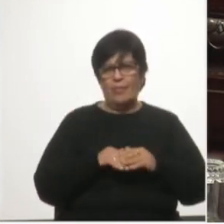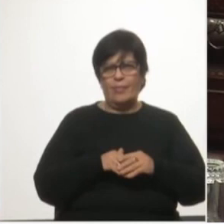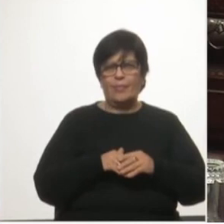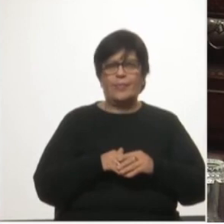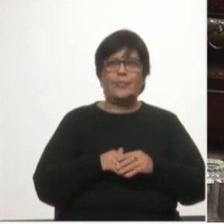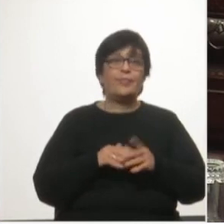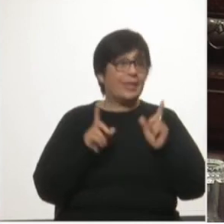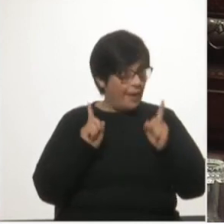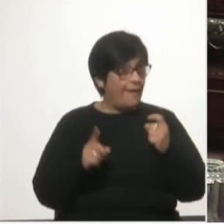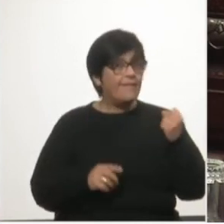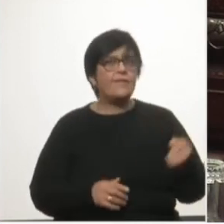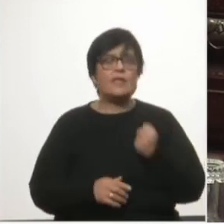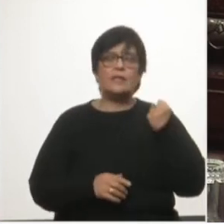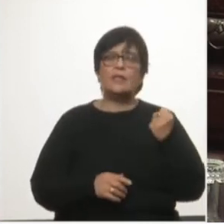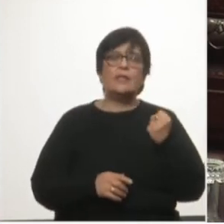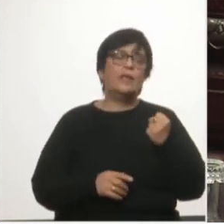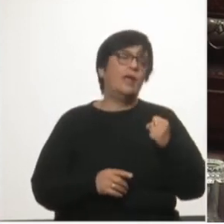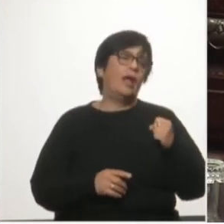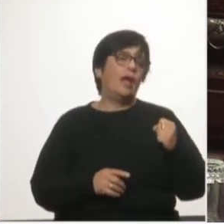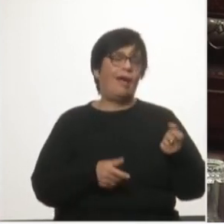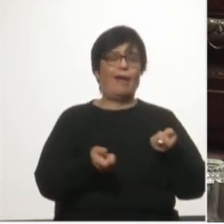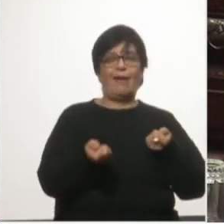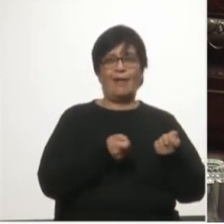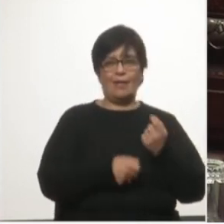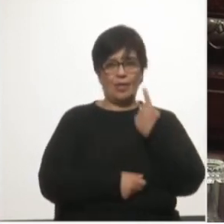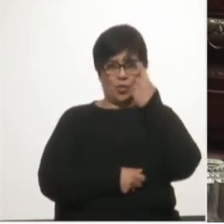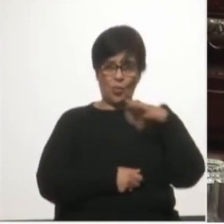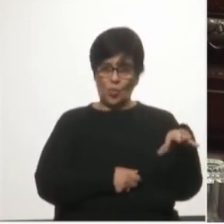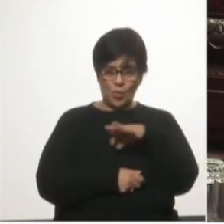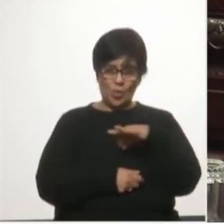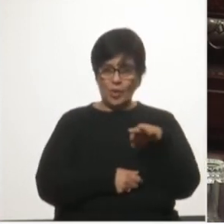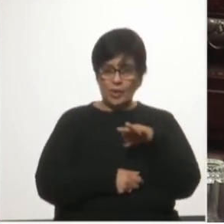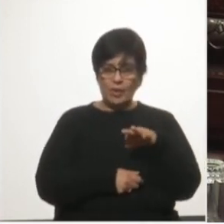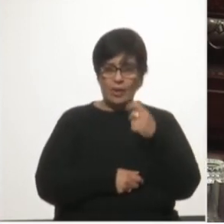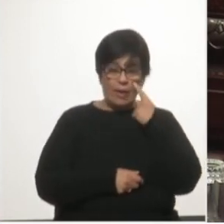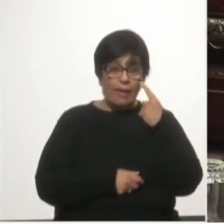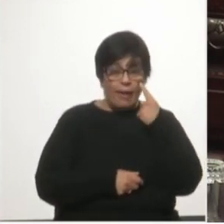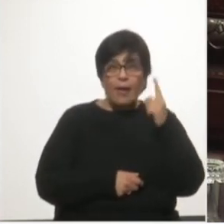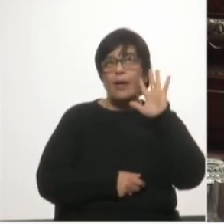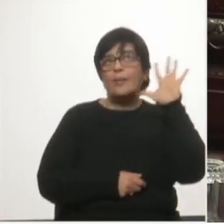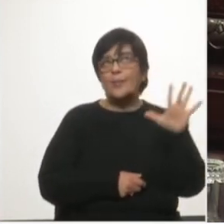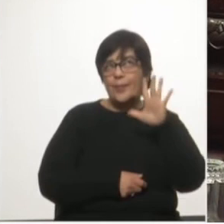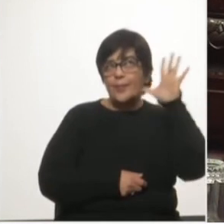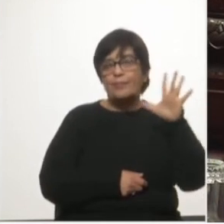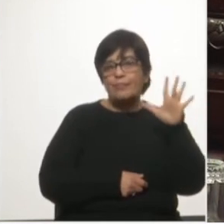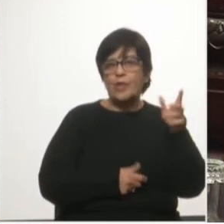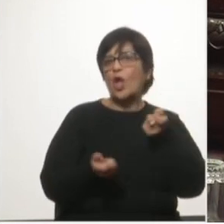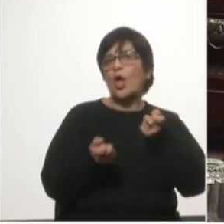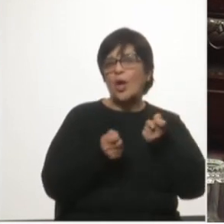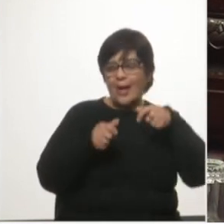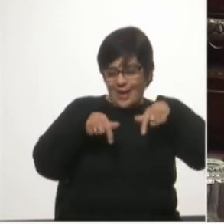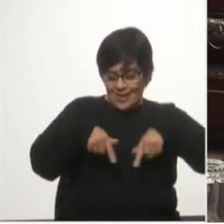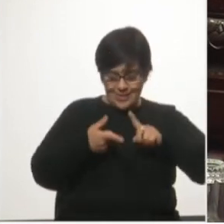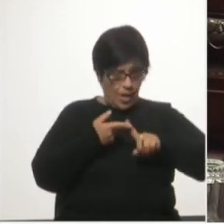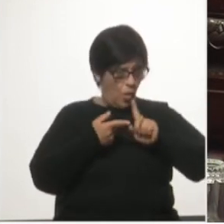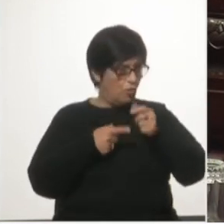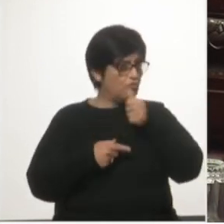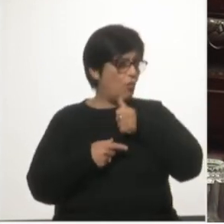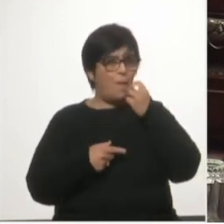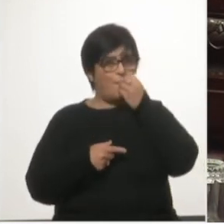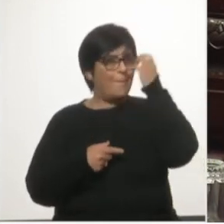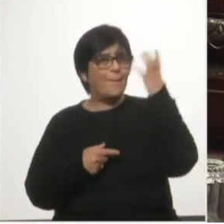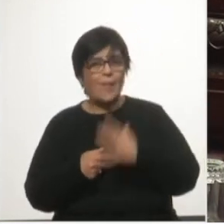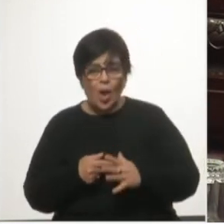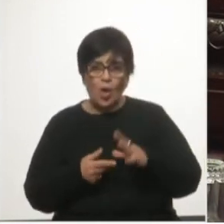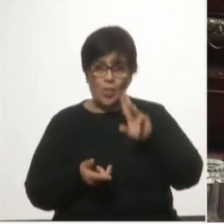y a querer el monopolio tener una visión de que el monopolio y este acuerdo son la mejor solución para el